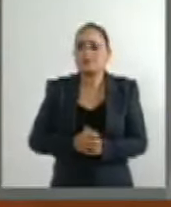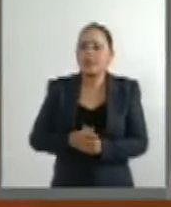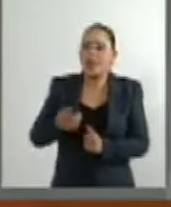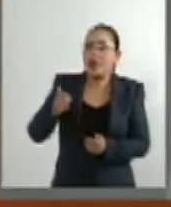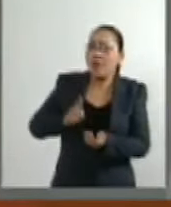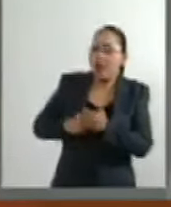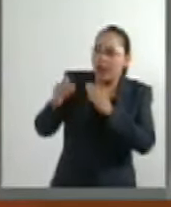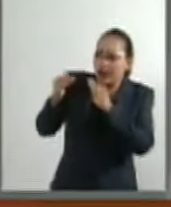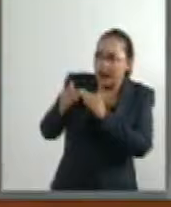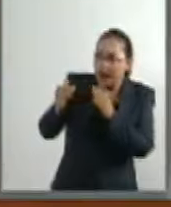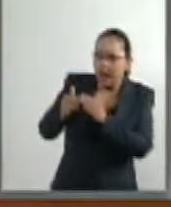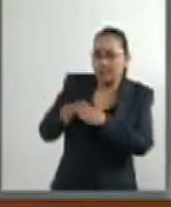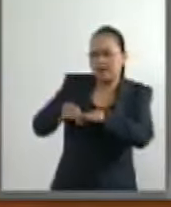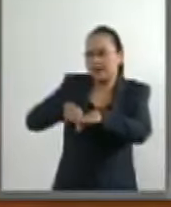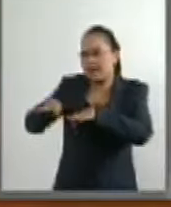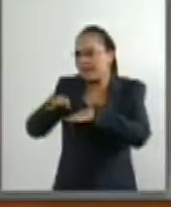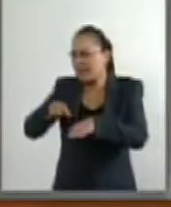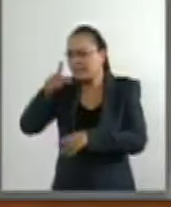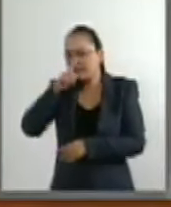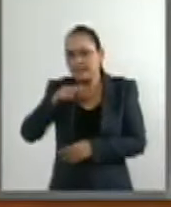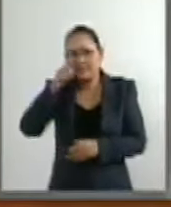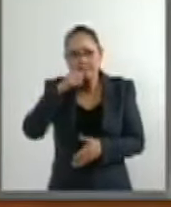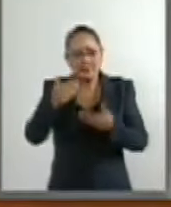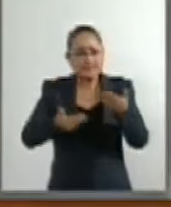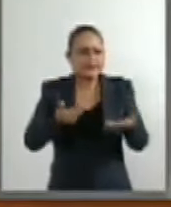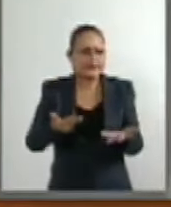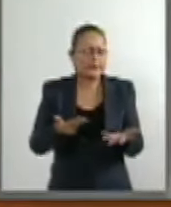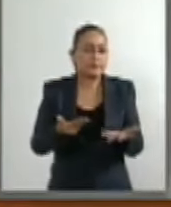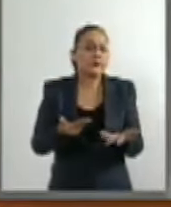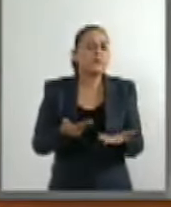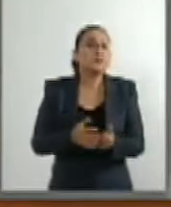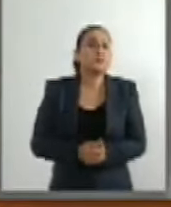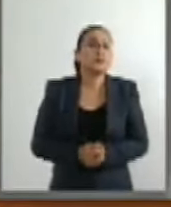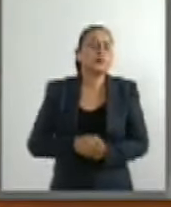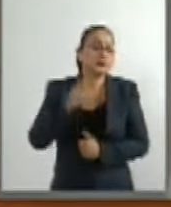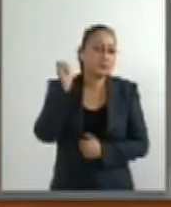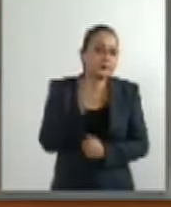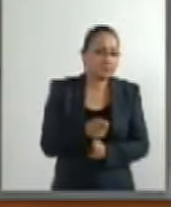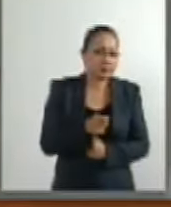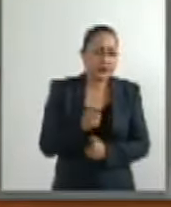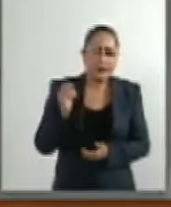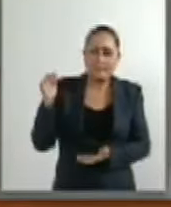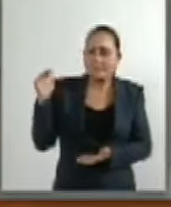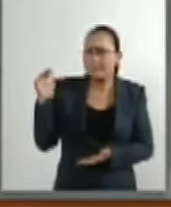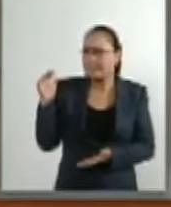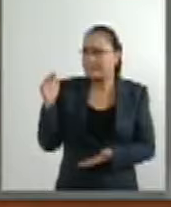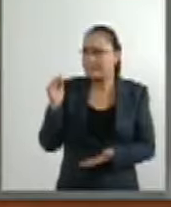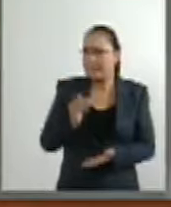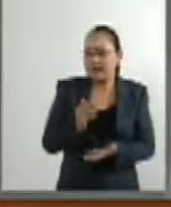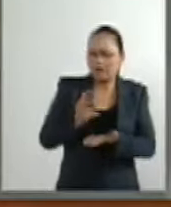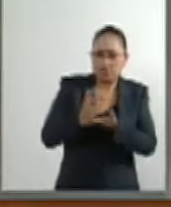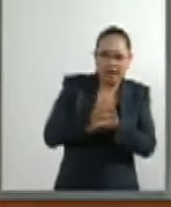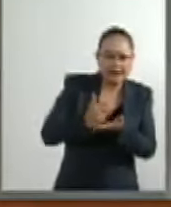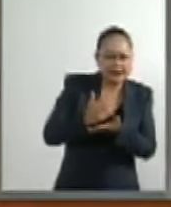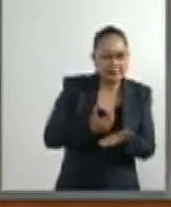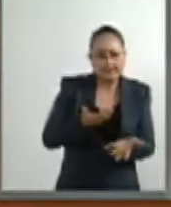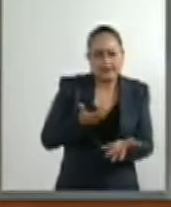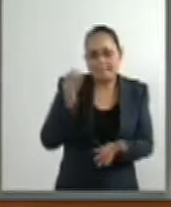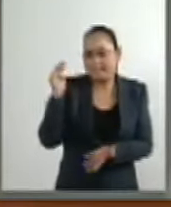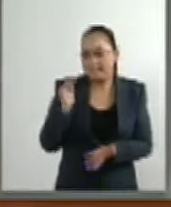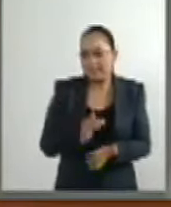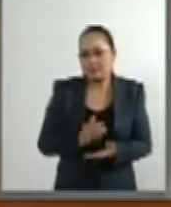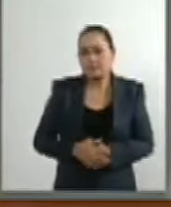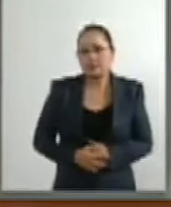hogar y en el trabajo, lo que se refleja en una disminución de este ingreso familiar.